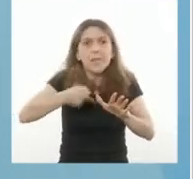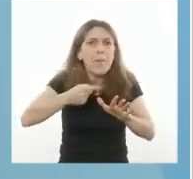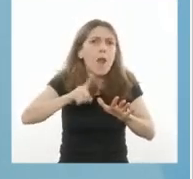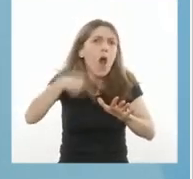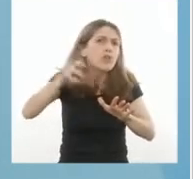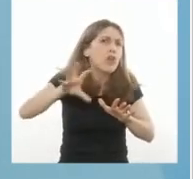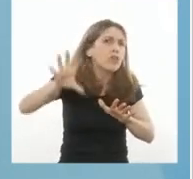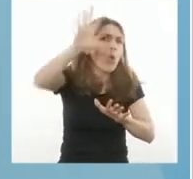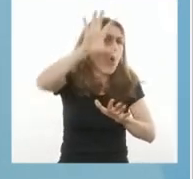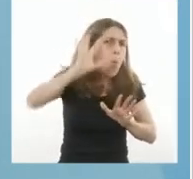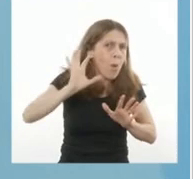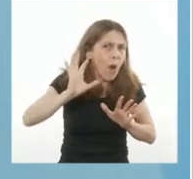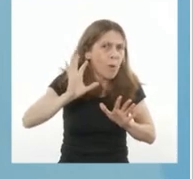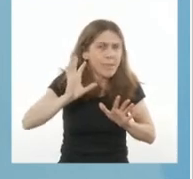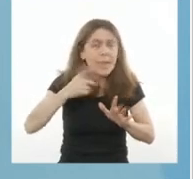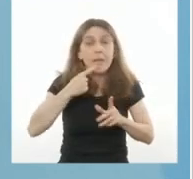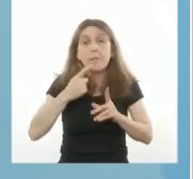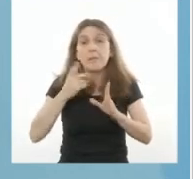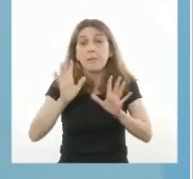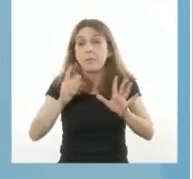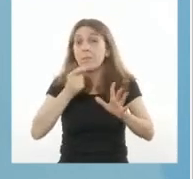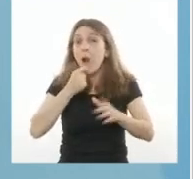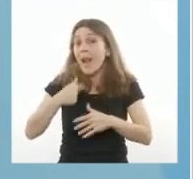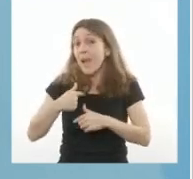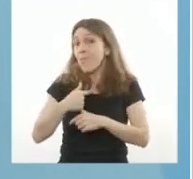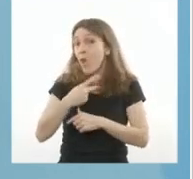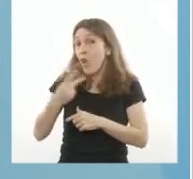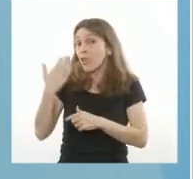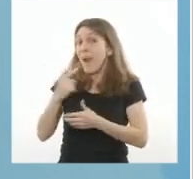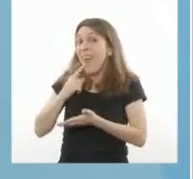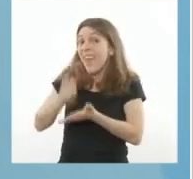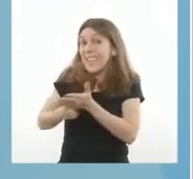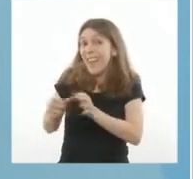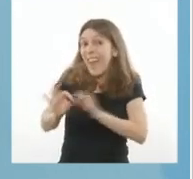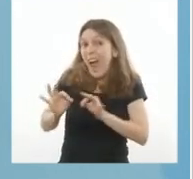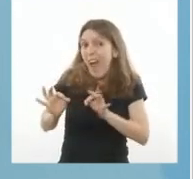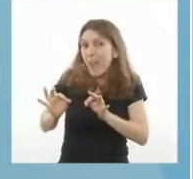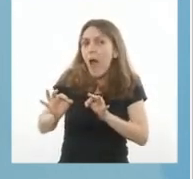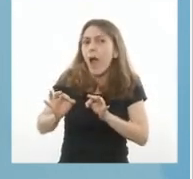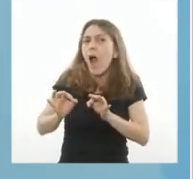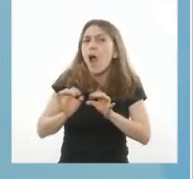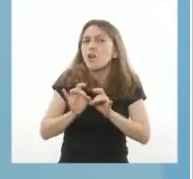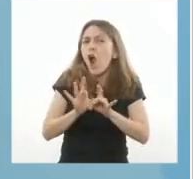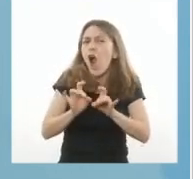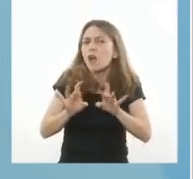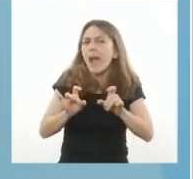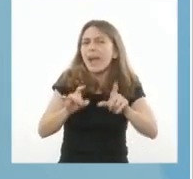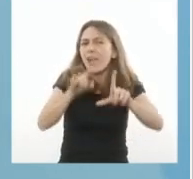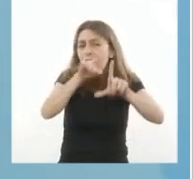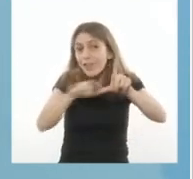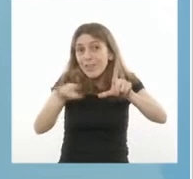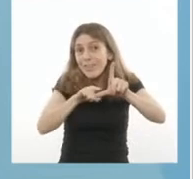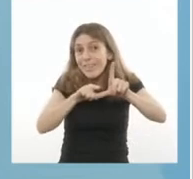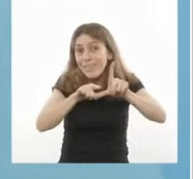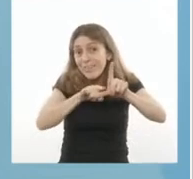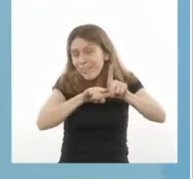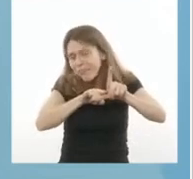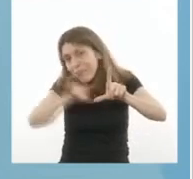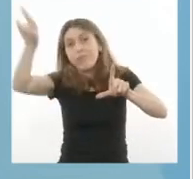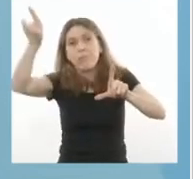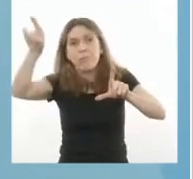país. Si no lo hubiéramos hecho, seguramente la curva hubiera seguido creciendo y el sistema de salud